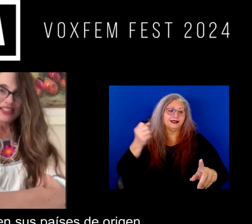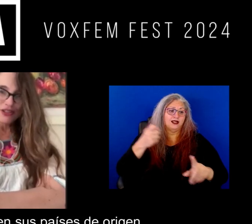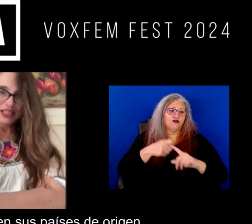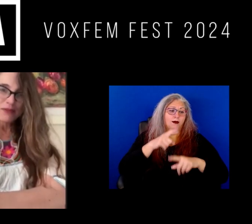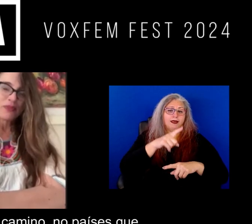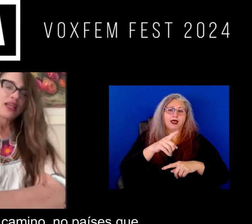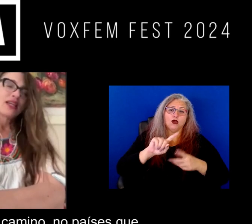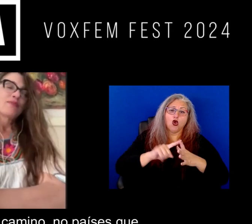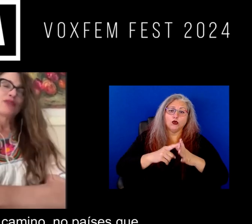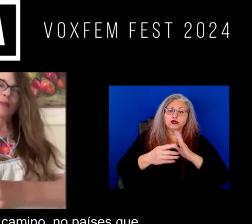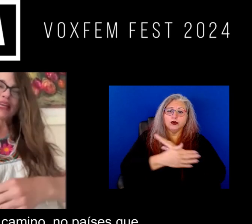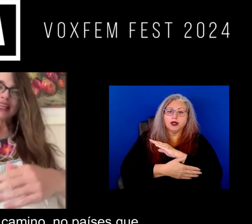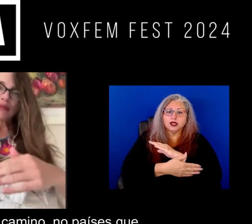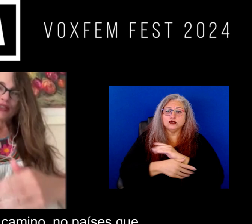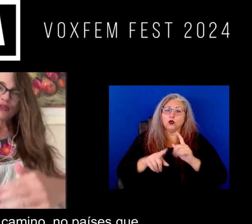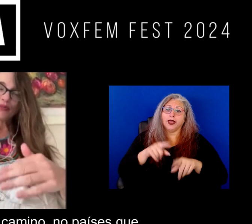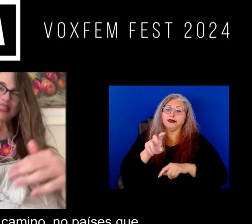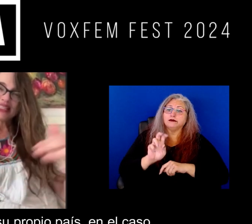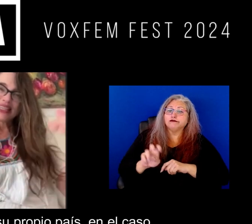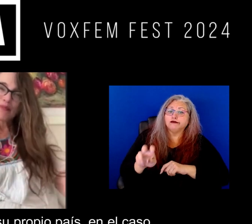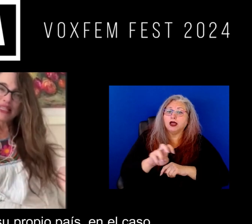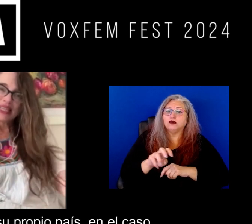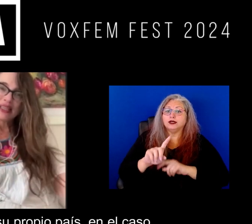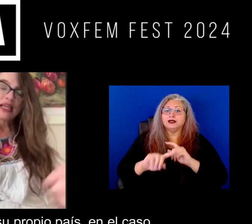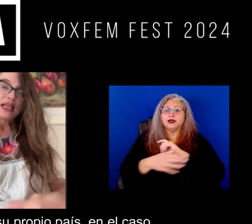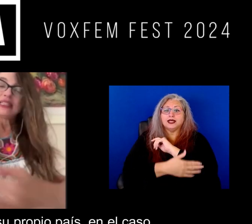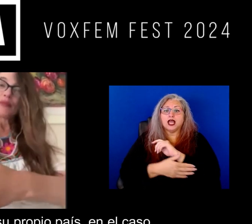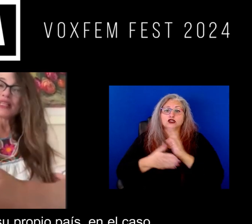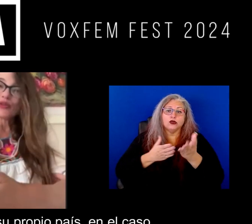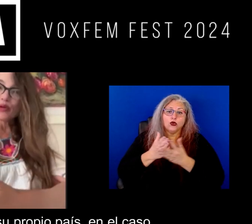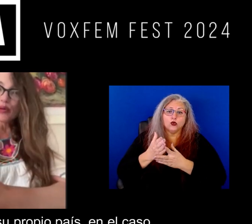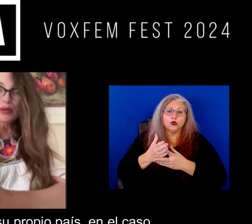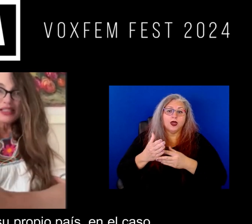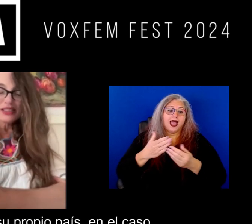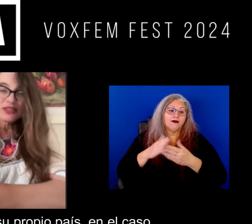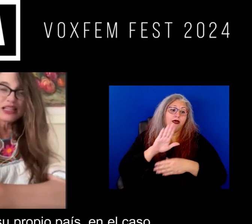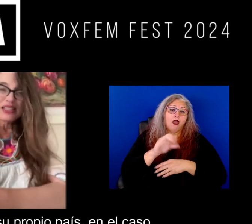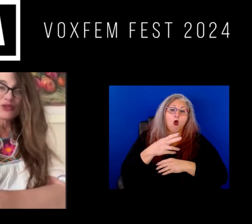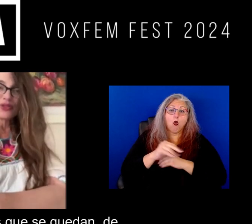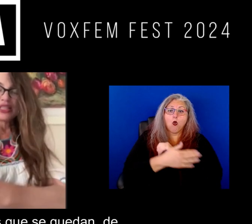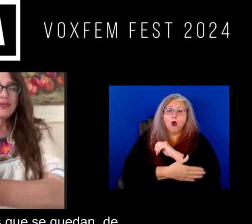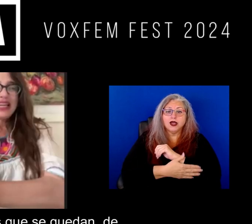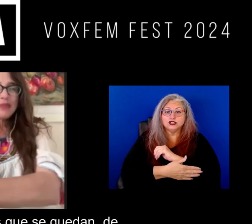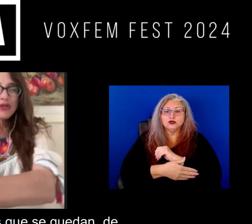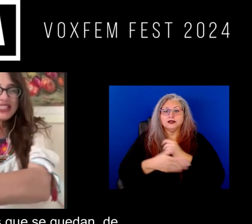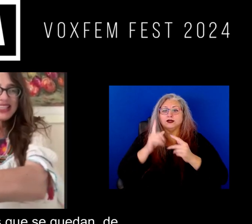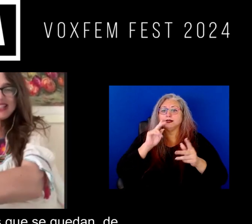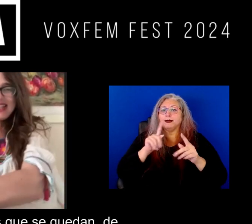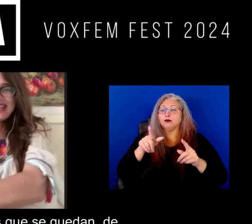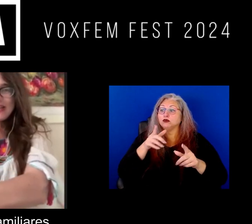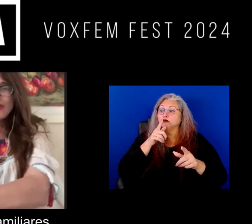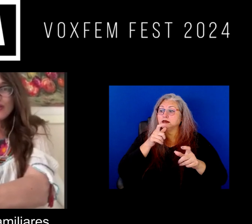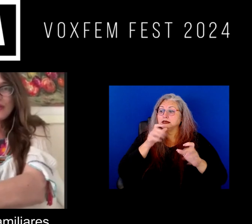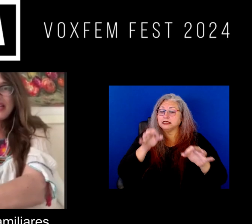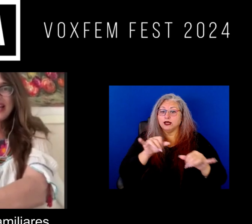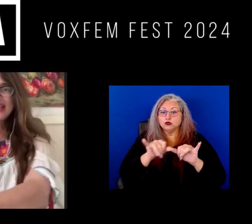sus países de origen pero también en el camino ¿no? países que pasan y también en su propio país ¿no? en el caso de las personas que se